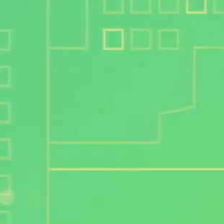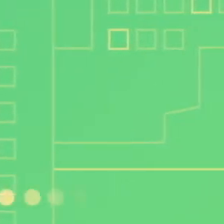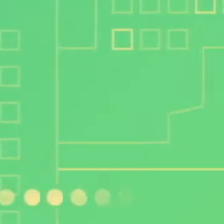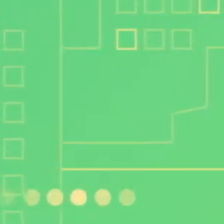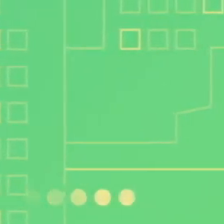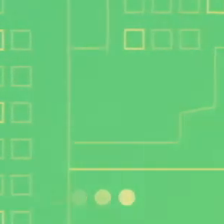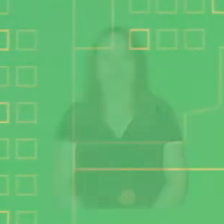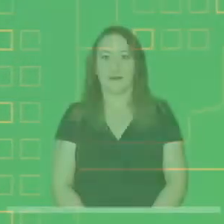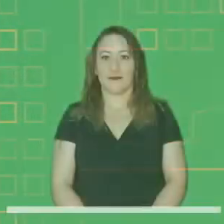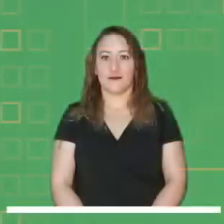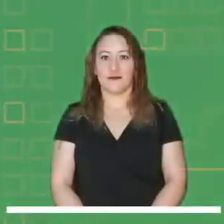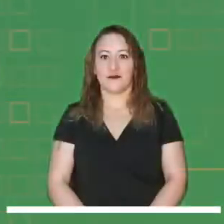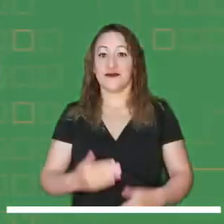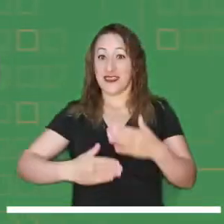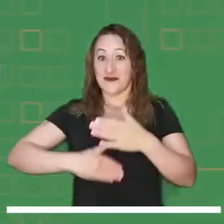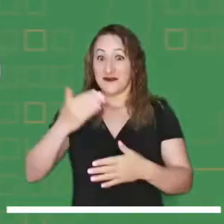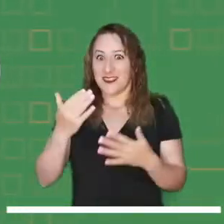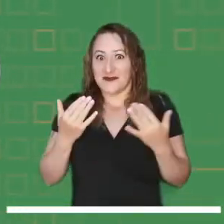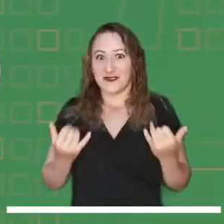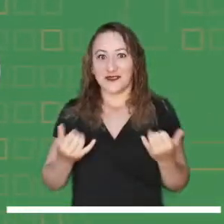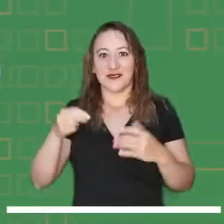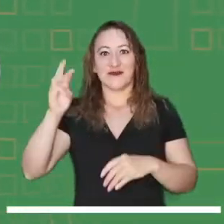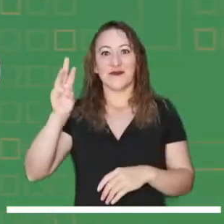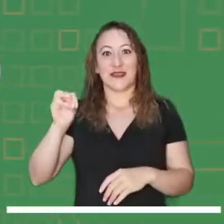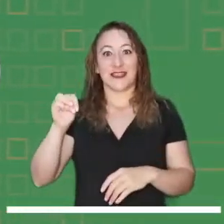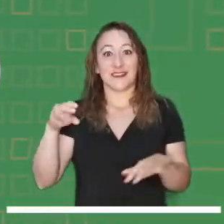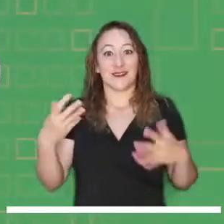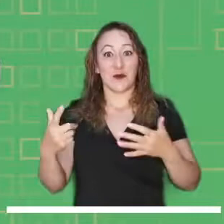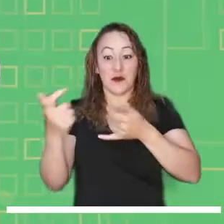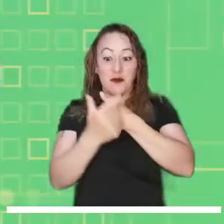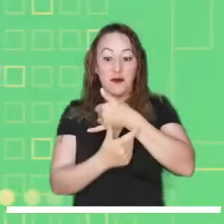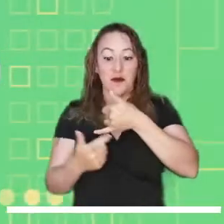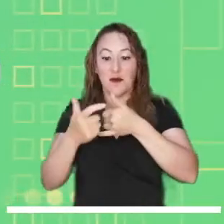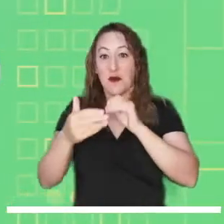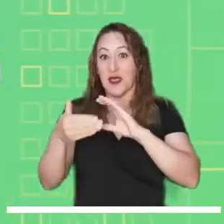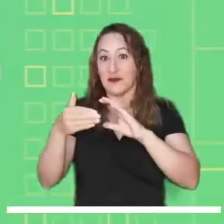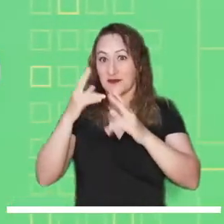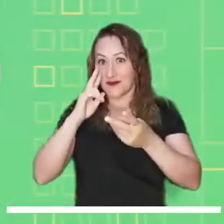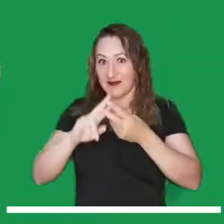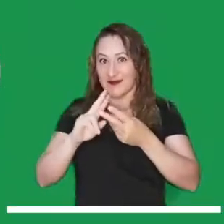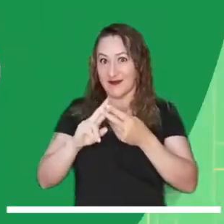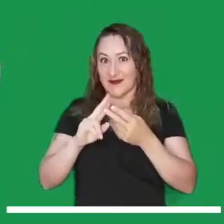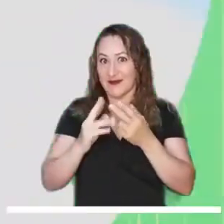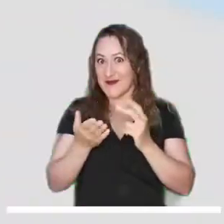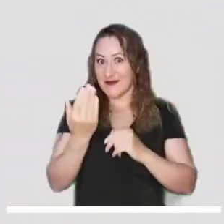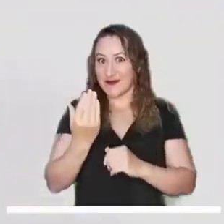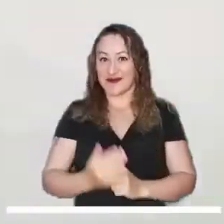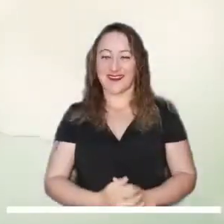Empezamos este martes con nuestro habitual recorrido meteorológico por las diferentes regiones del país.